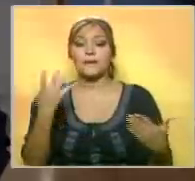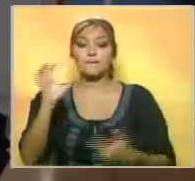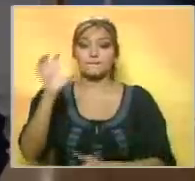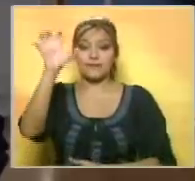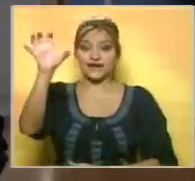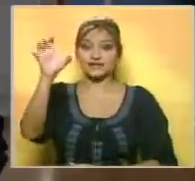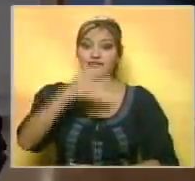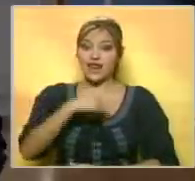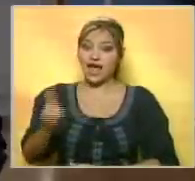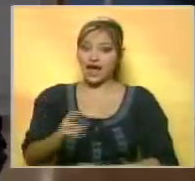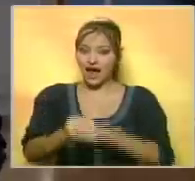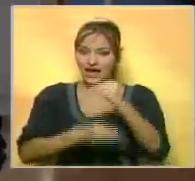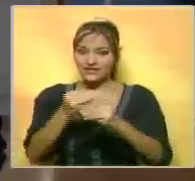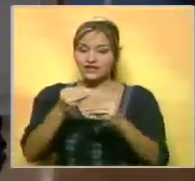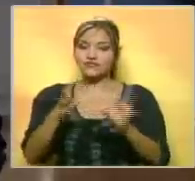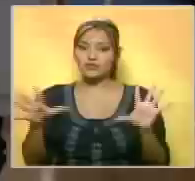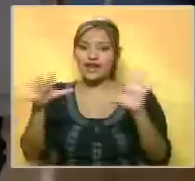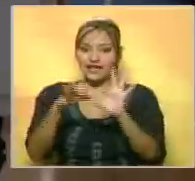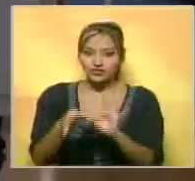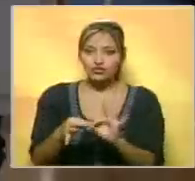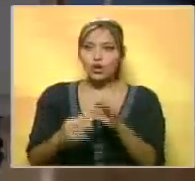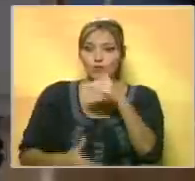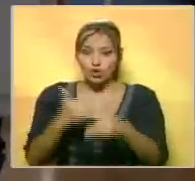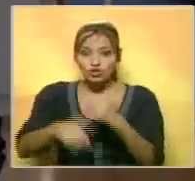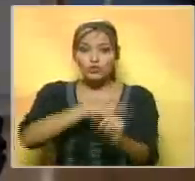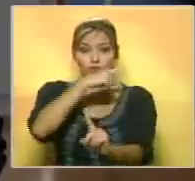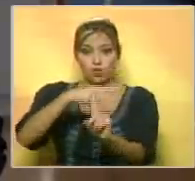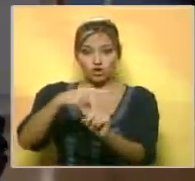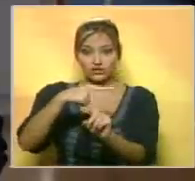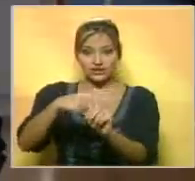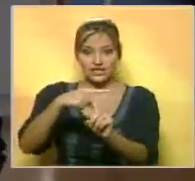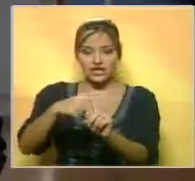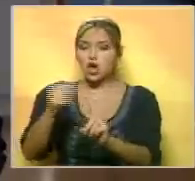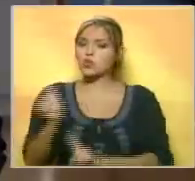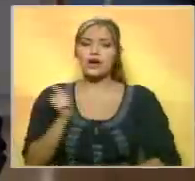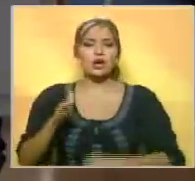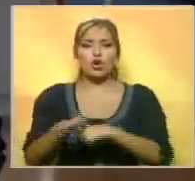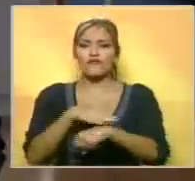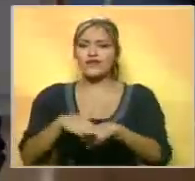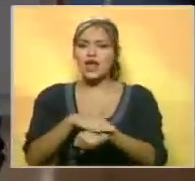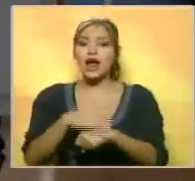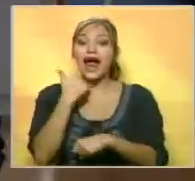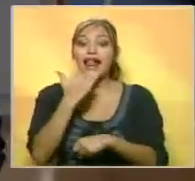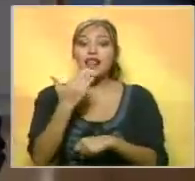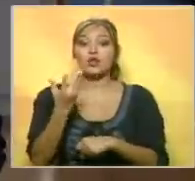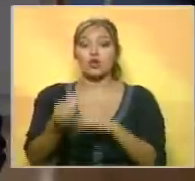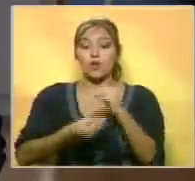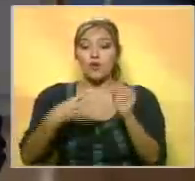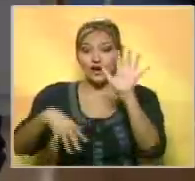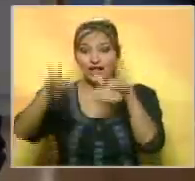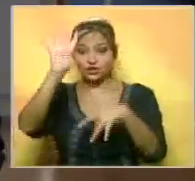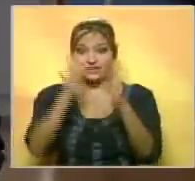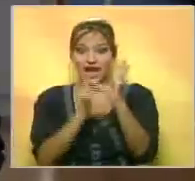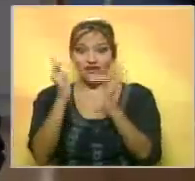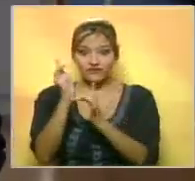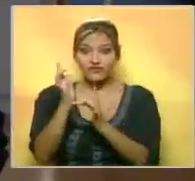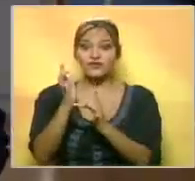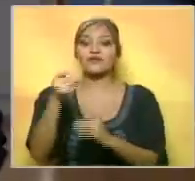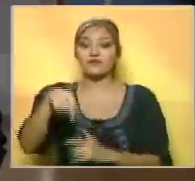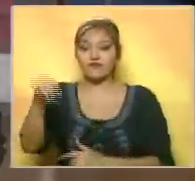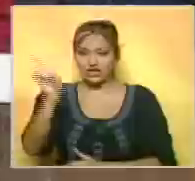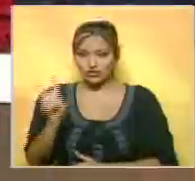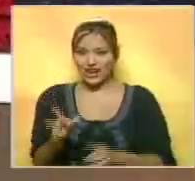país para establecer una relación funcional, productiva y positiva con cualquier gobierno que surja de las elecciones del 14 de abril en Venezuela.